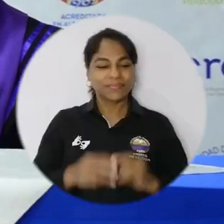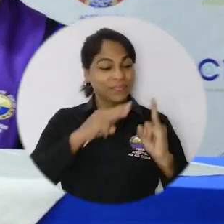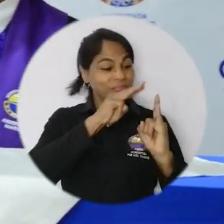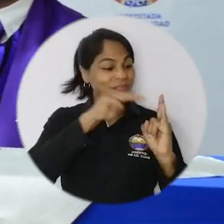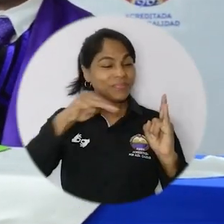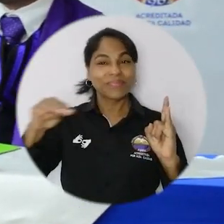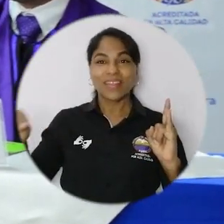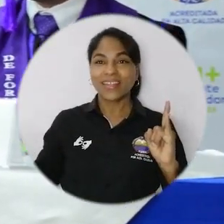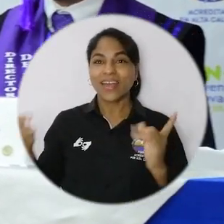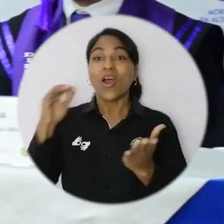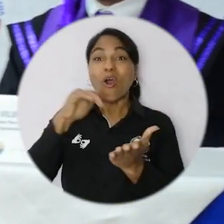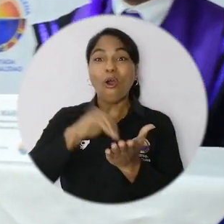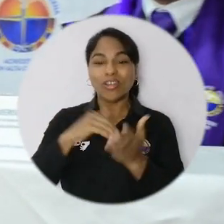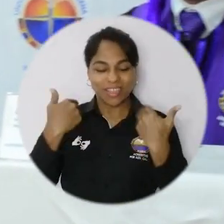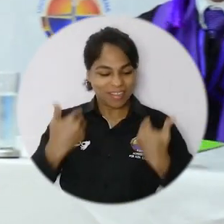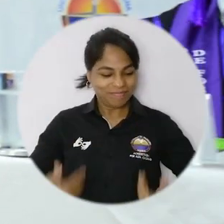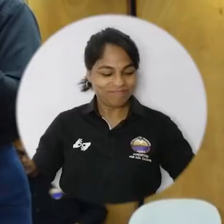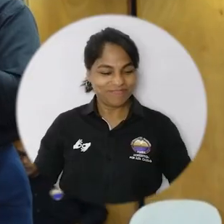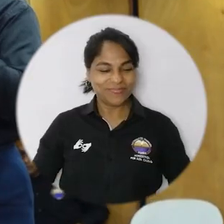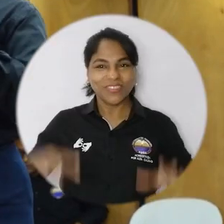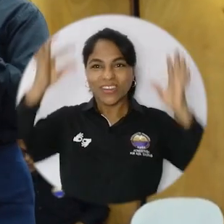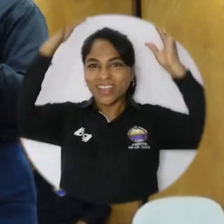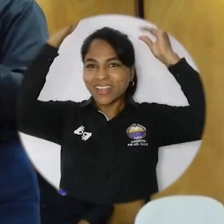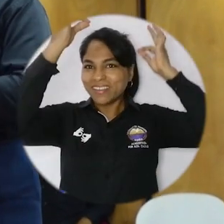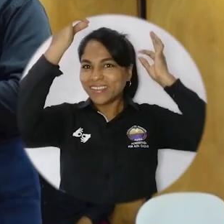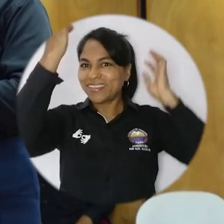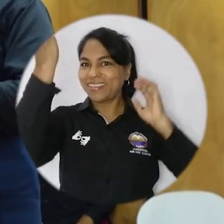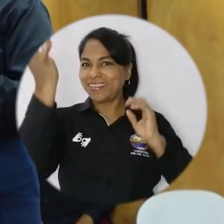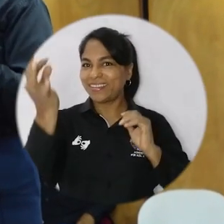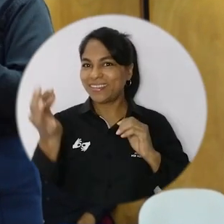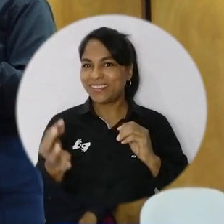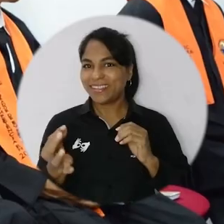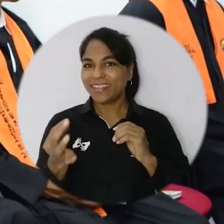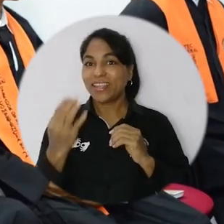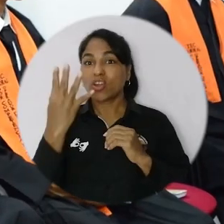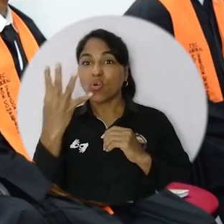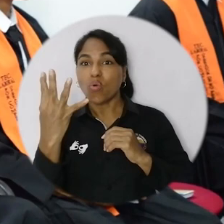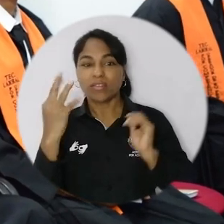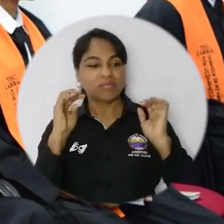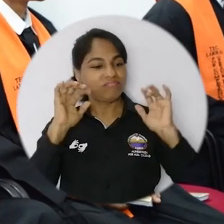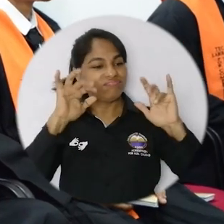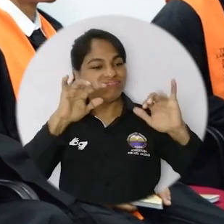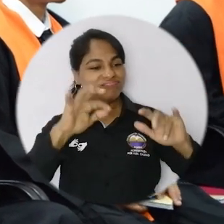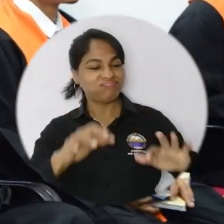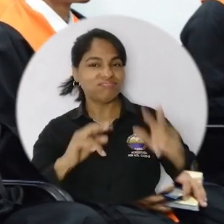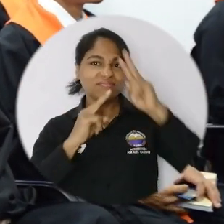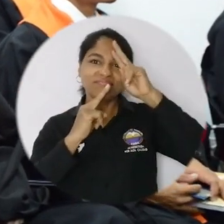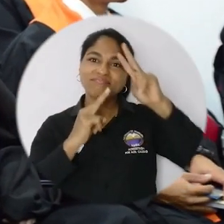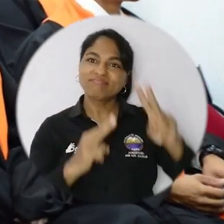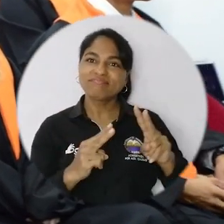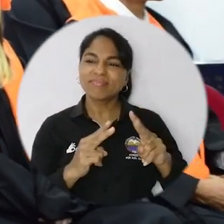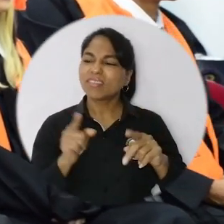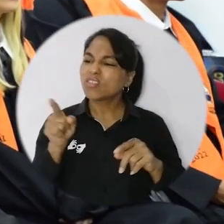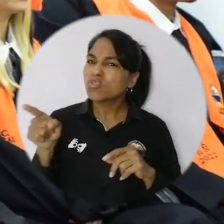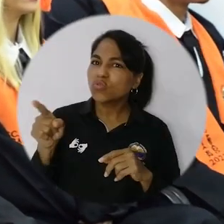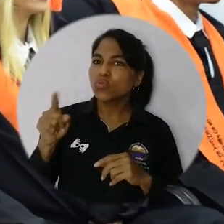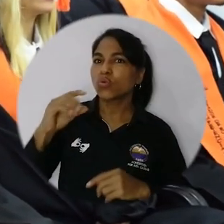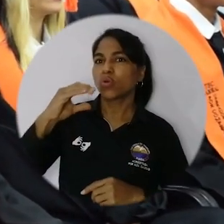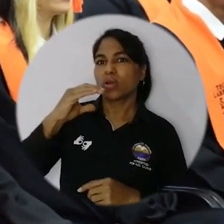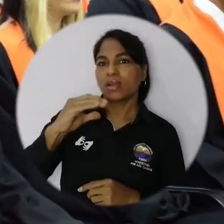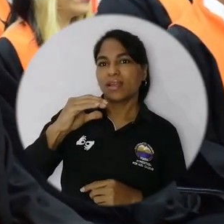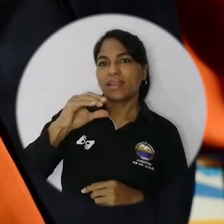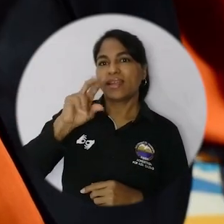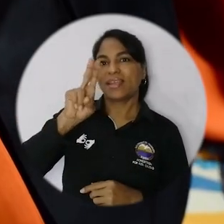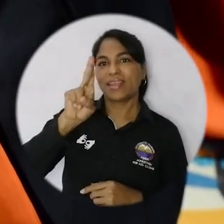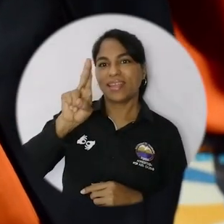La Universidad del Magdalena volvió a vestirse de togas y birretes. En cuatro ceremonias solemnes, el Centro para la Regionalización de la